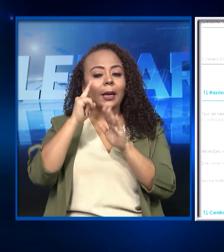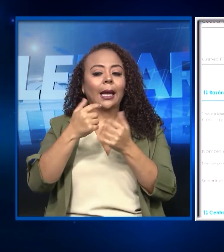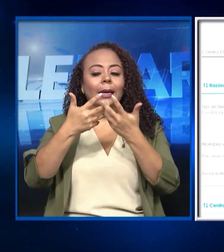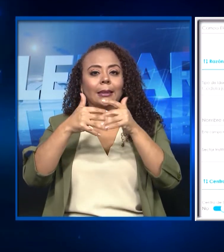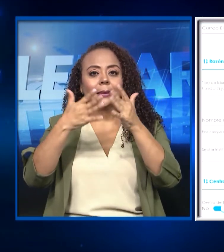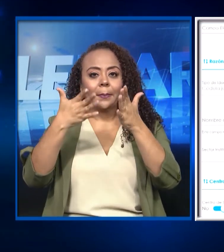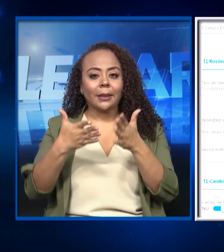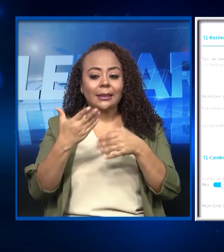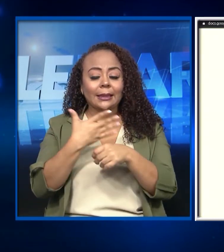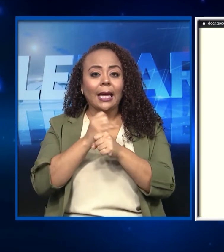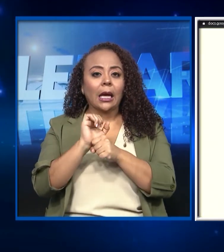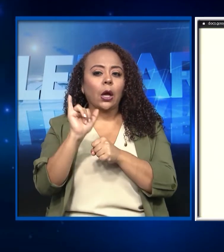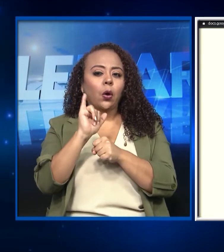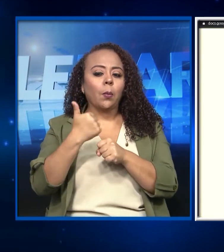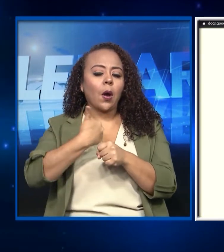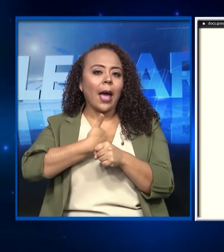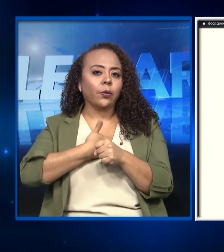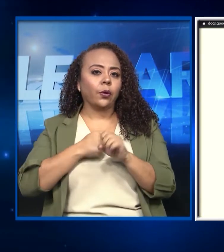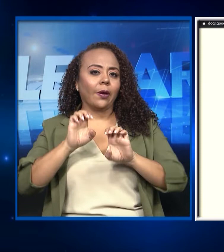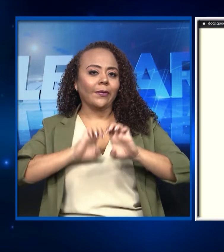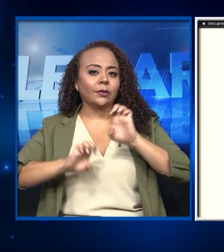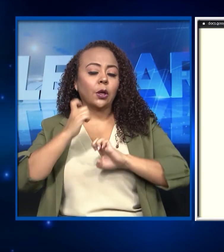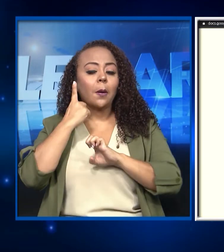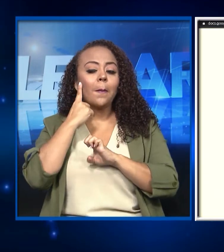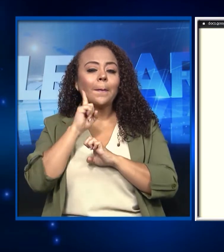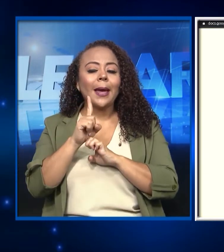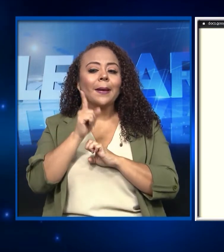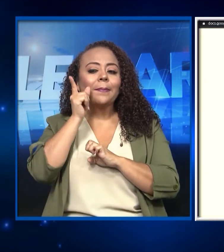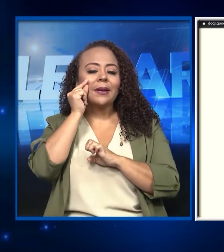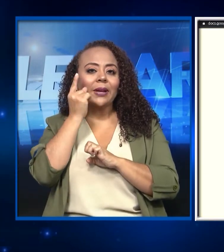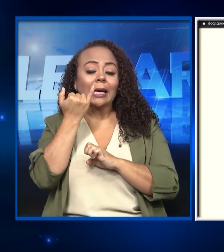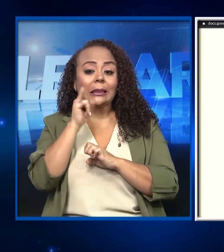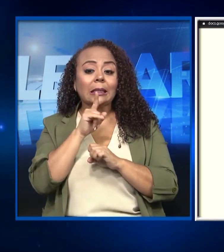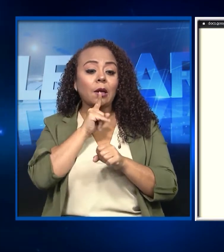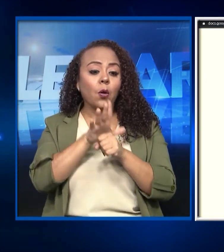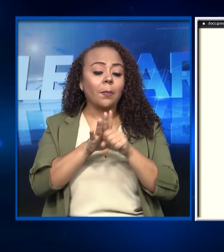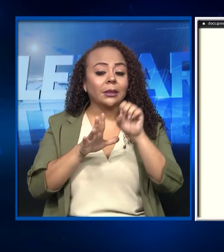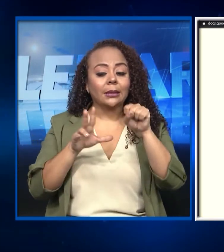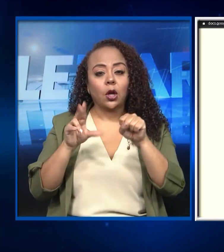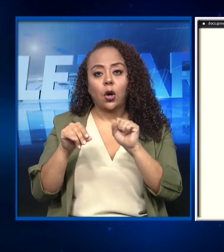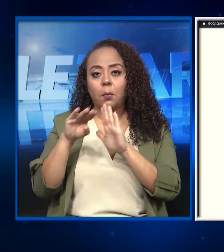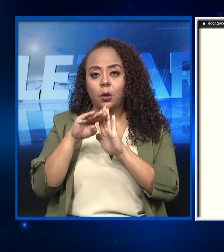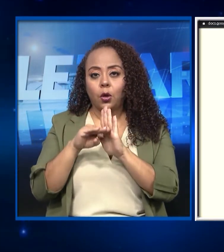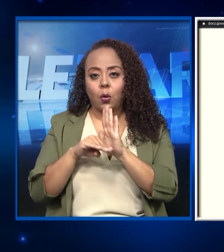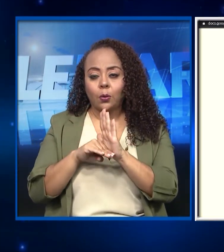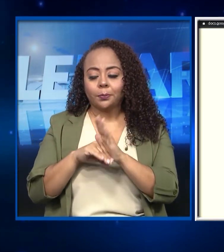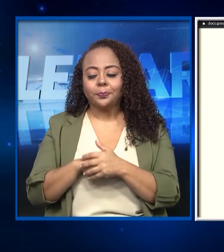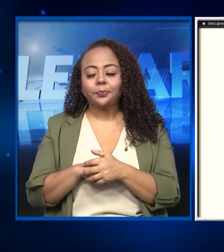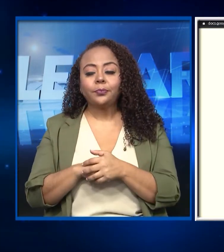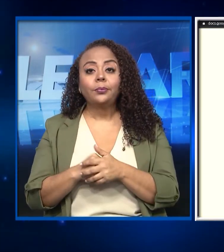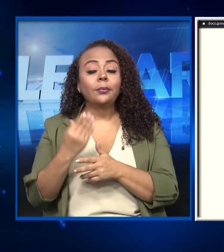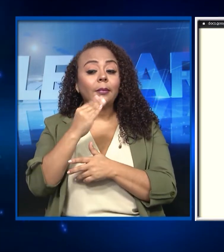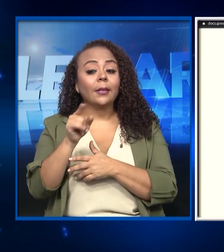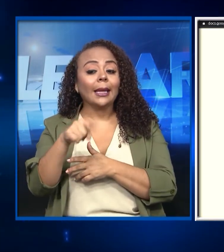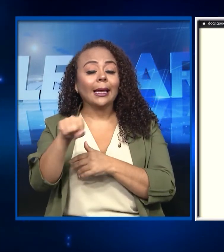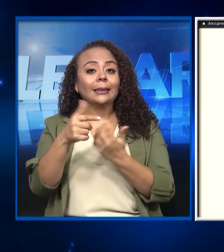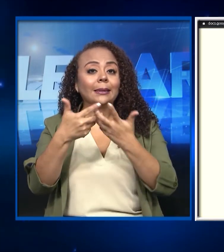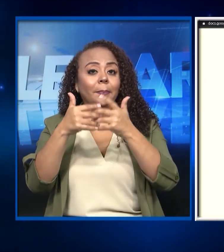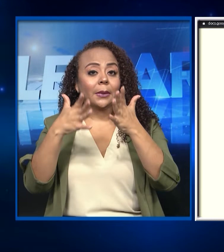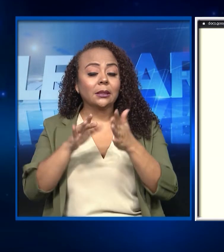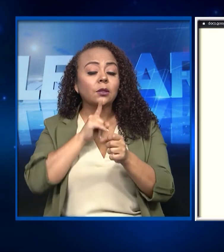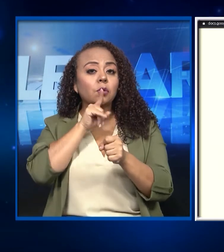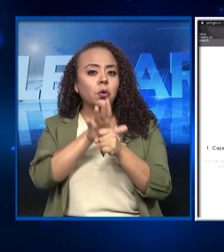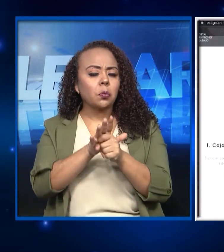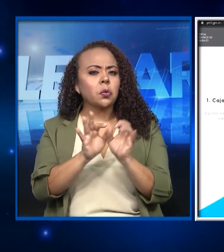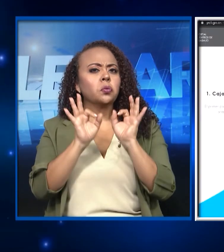se hagan una especie de autochequeo para verificar que también están cumpliendo el protocolo. Y aquellas empresas que están cumpliendo